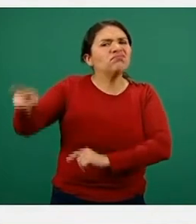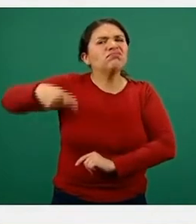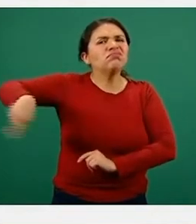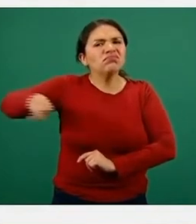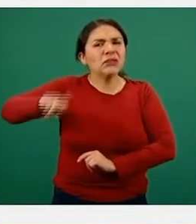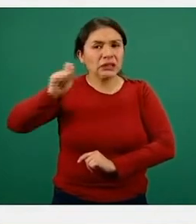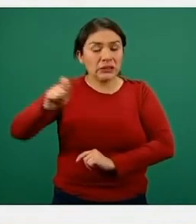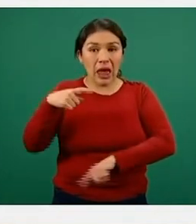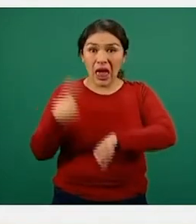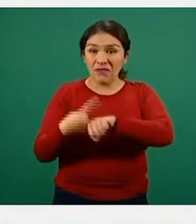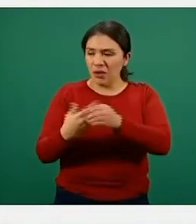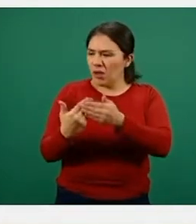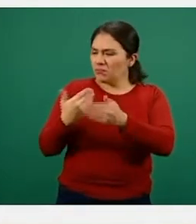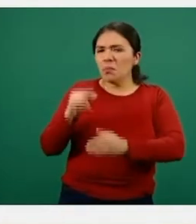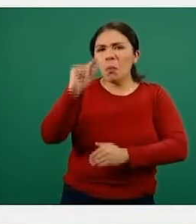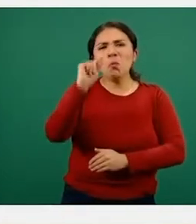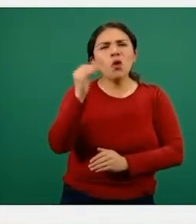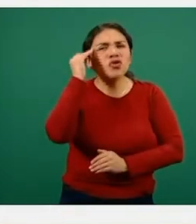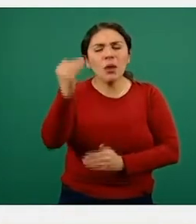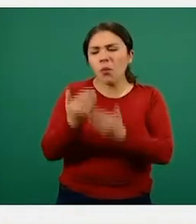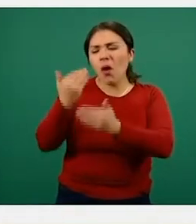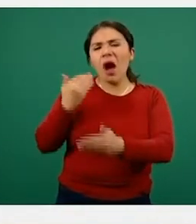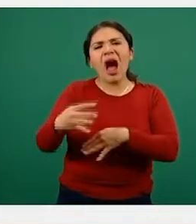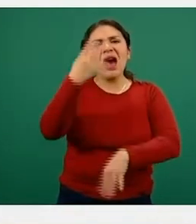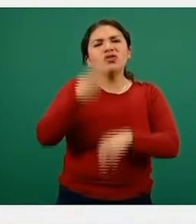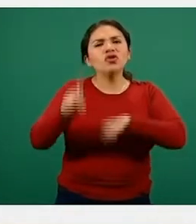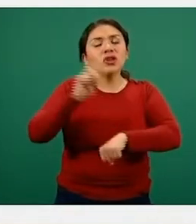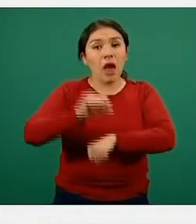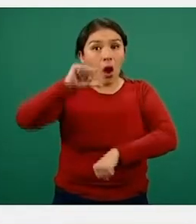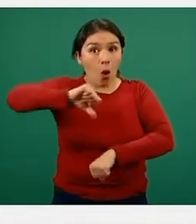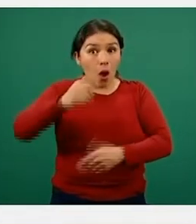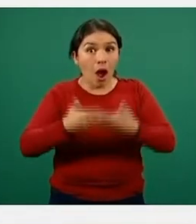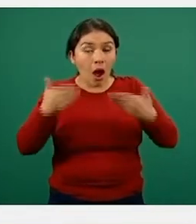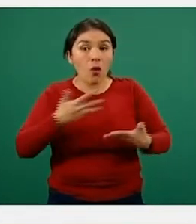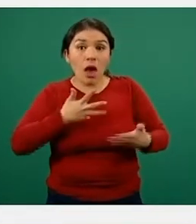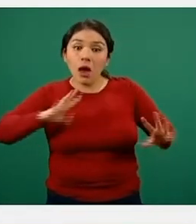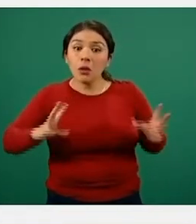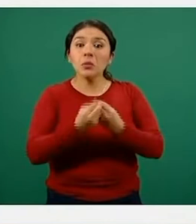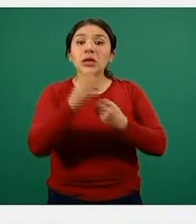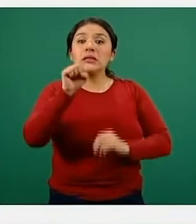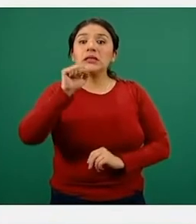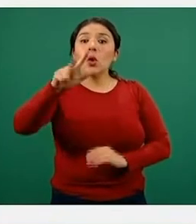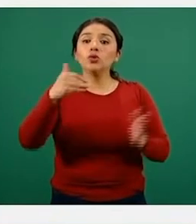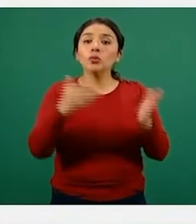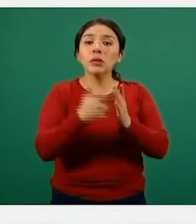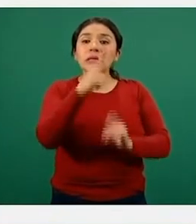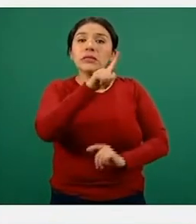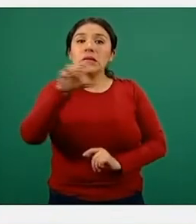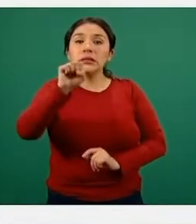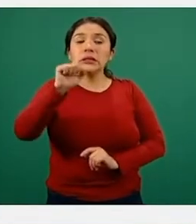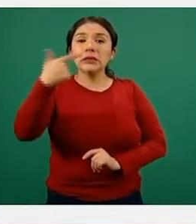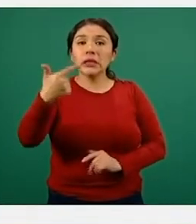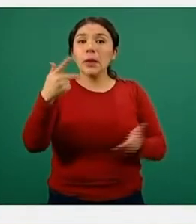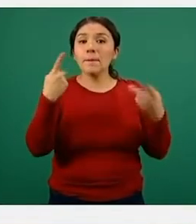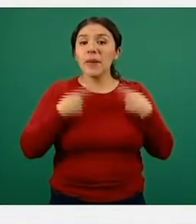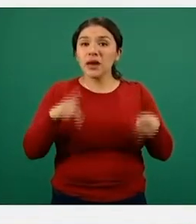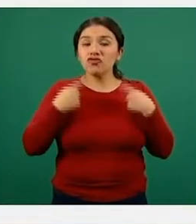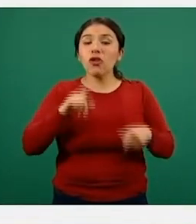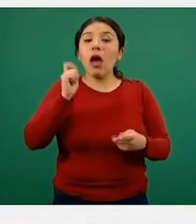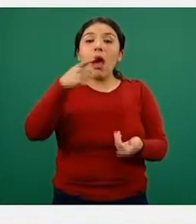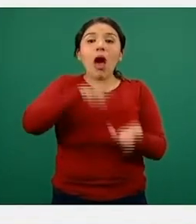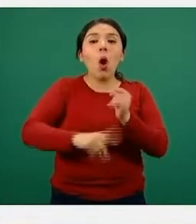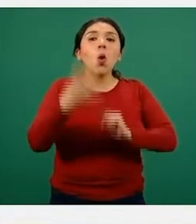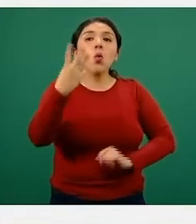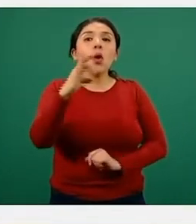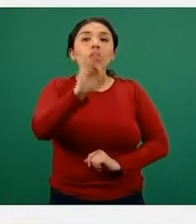.490, en tanto el número de fallecimientos totales llegó a 128.822. En conferencia de prensa en